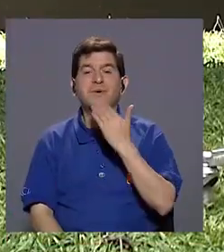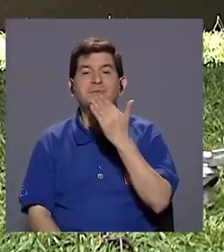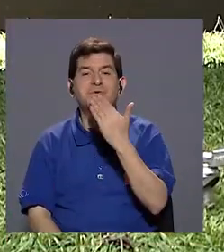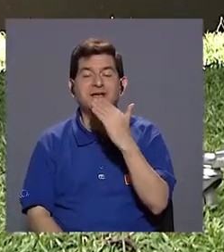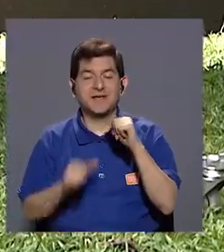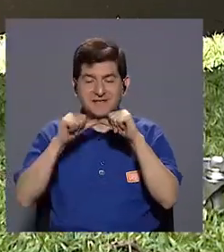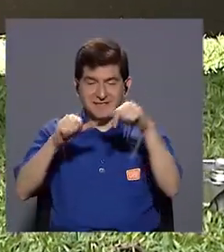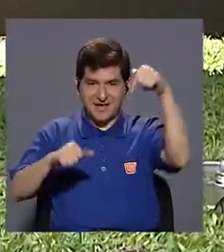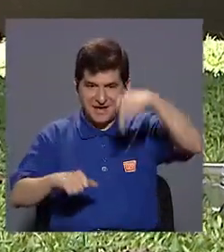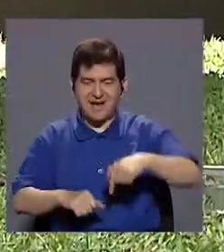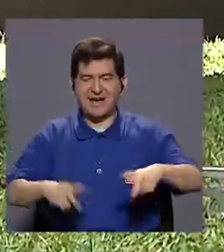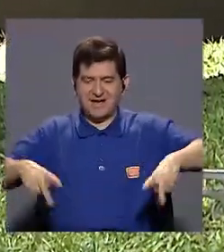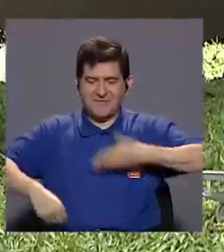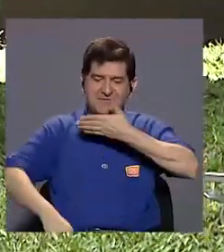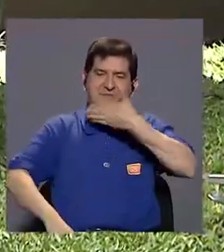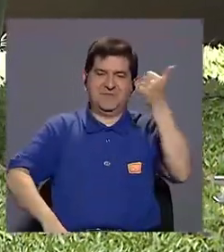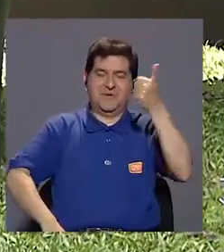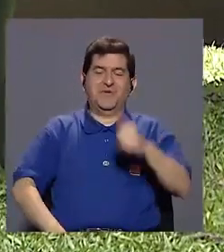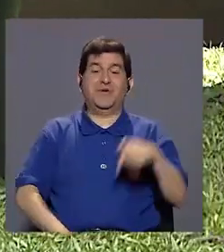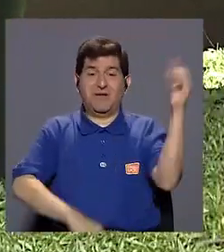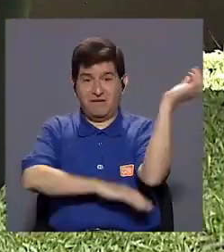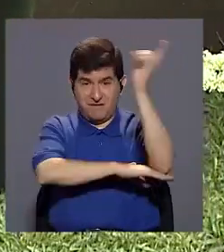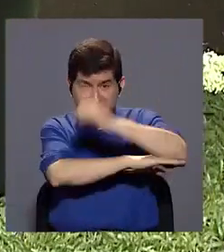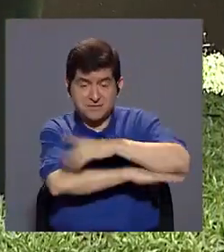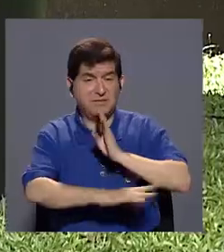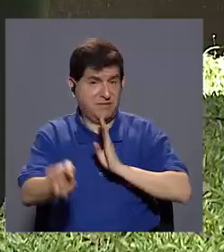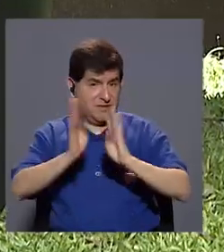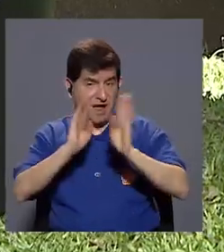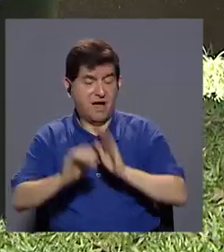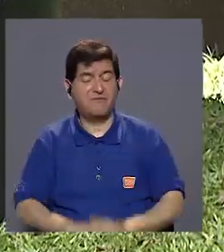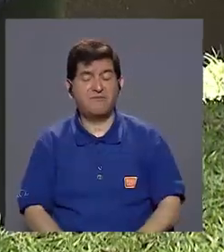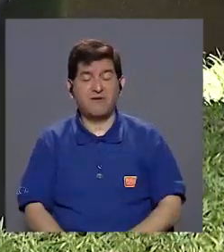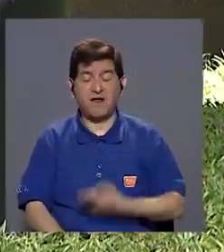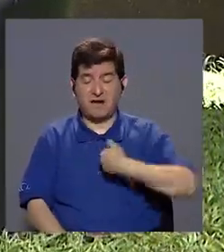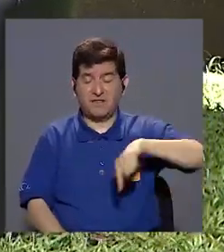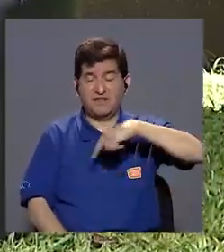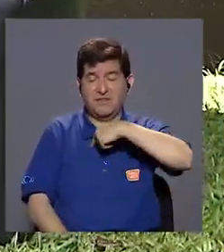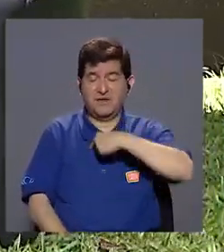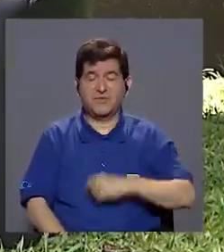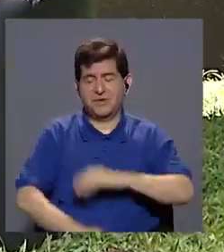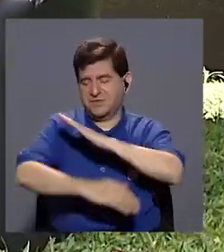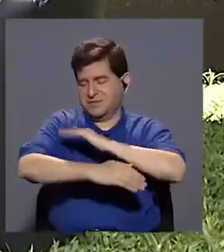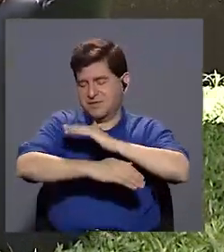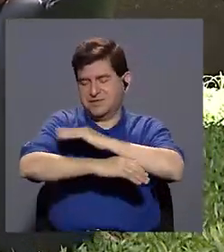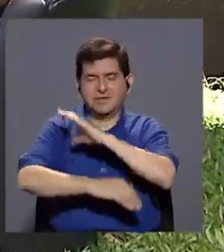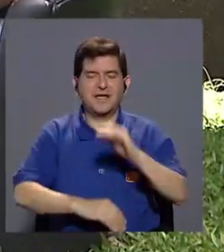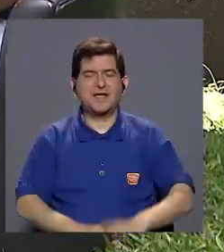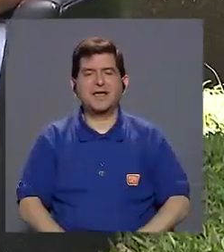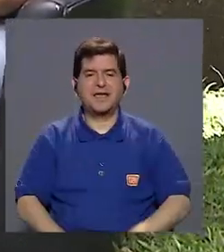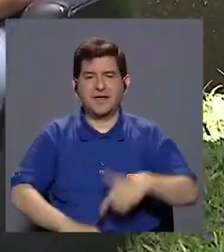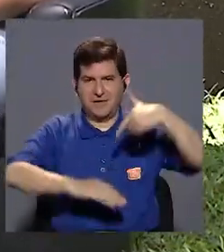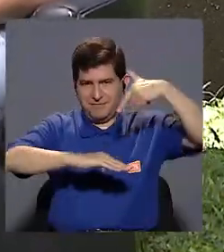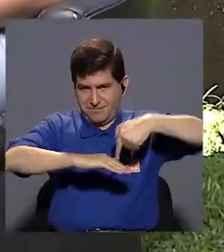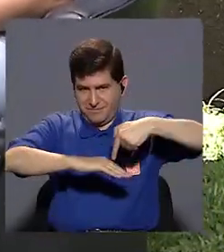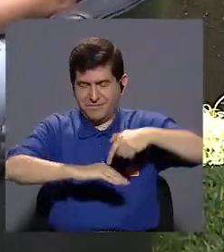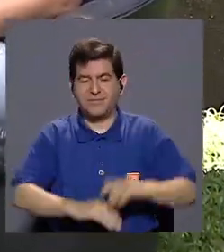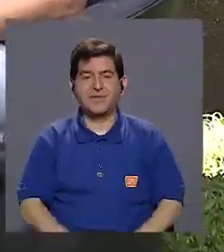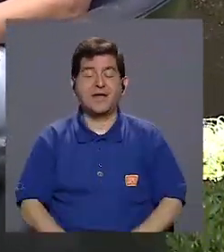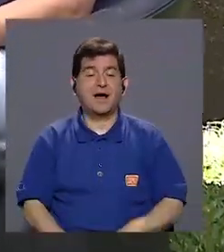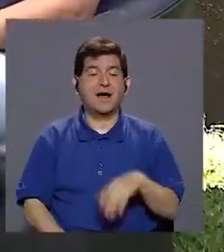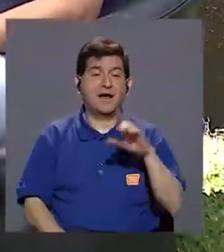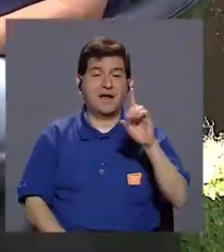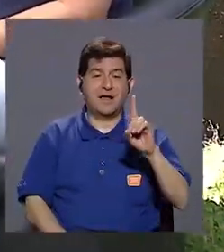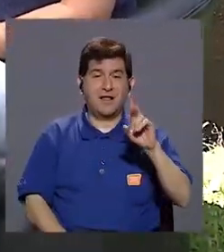Gracias por continuar con nosotros en Vivir Mejor. El día de hoy conversando sobre nuestras mascotas y la vacunación. Para ello nos acompaña la